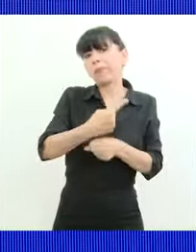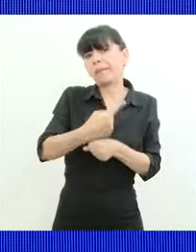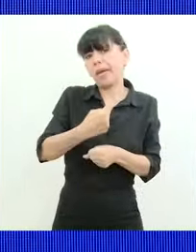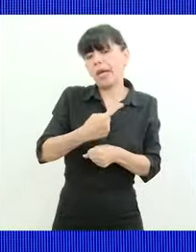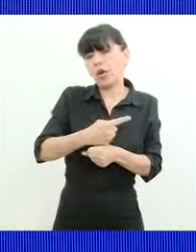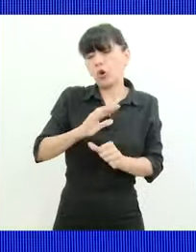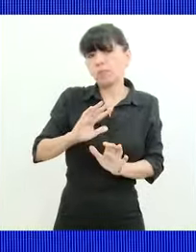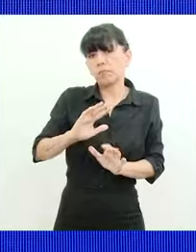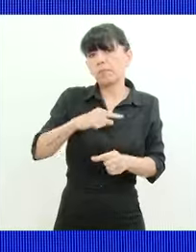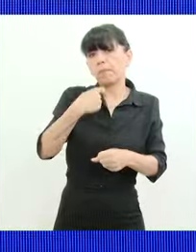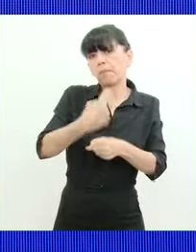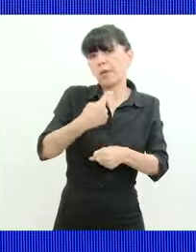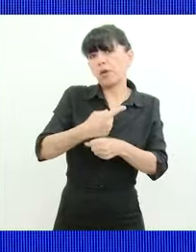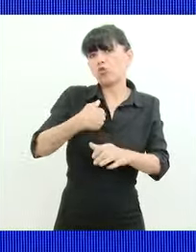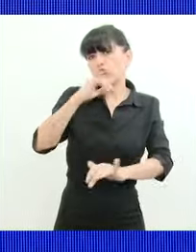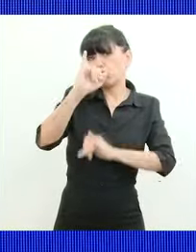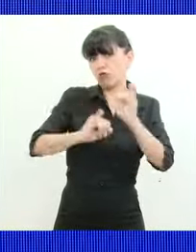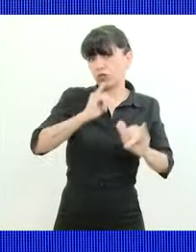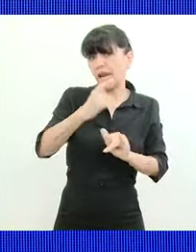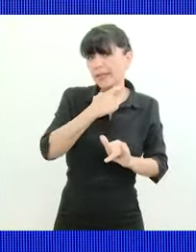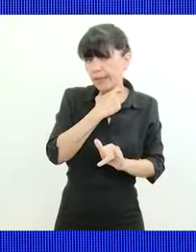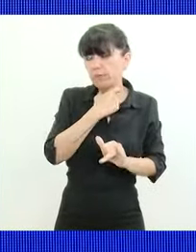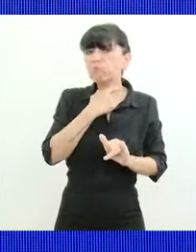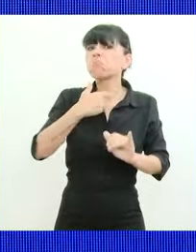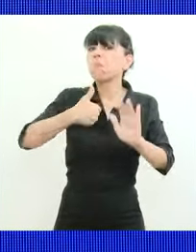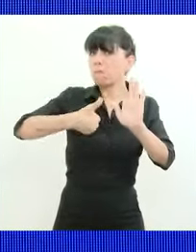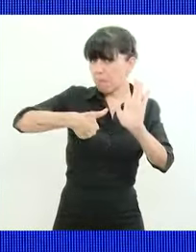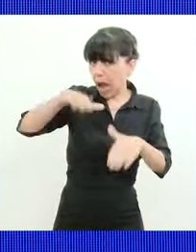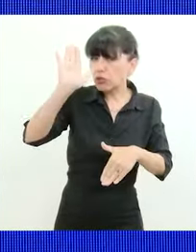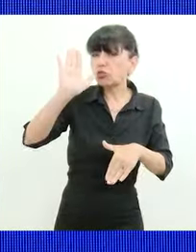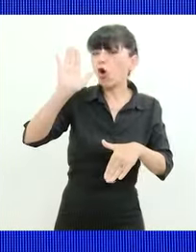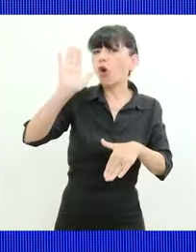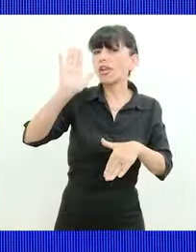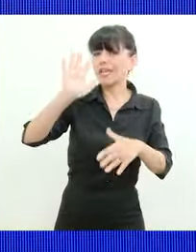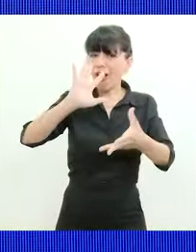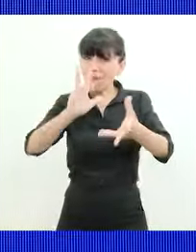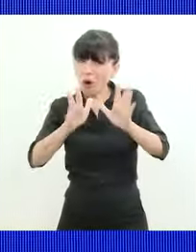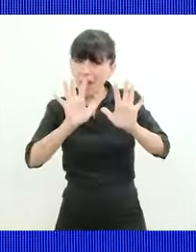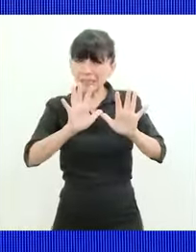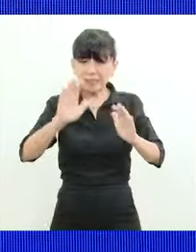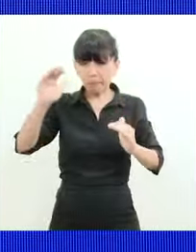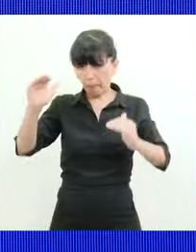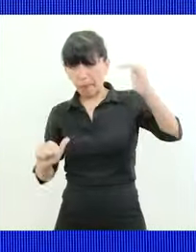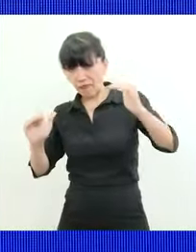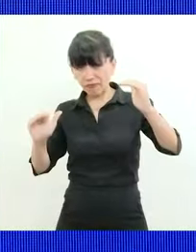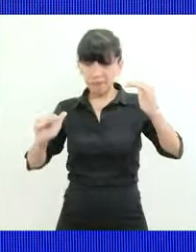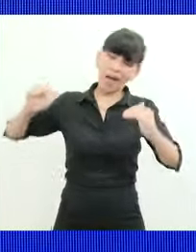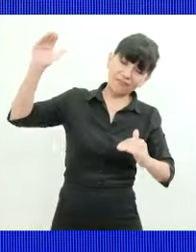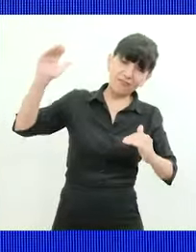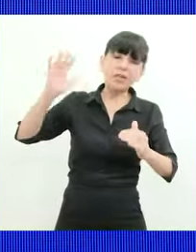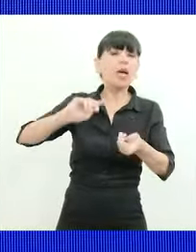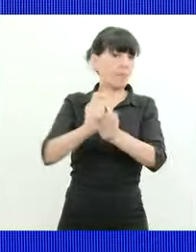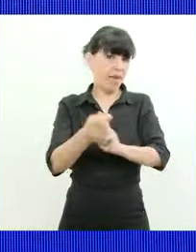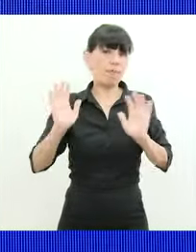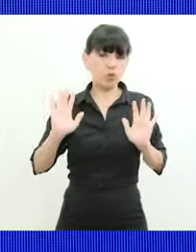contar que ya cambiamos gran parte de esa matriz que venía distorsionada en el año